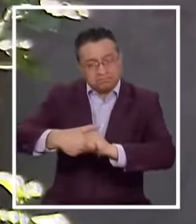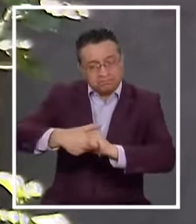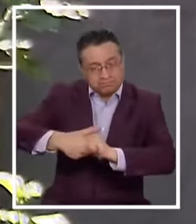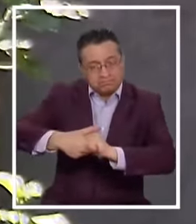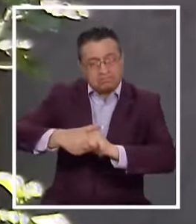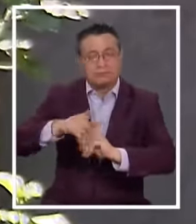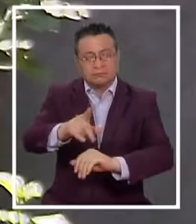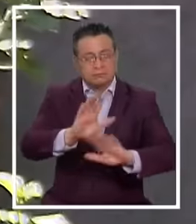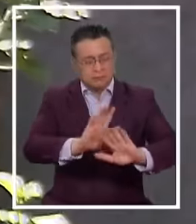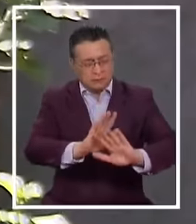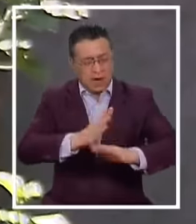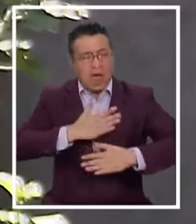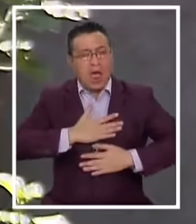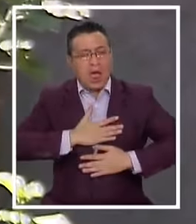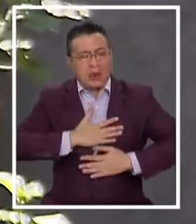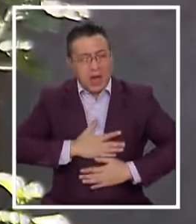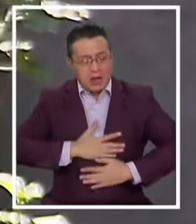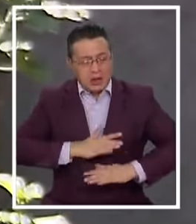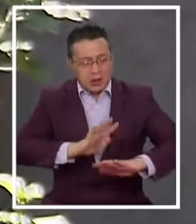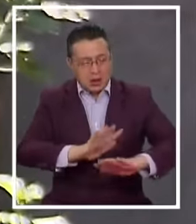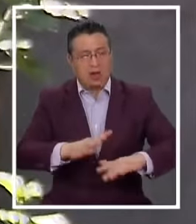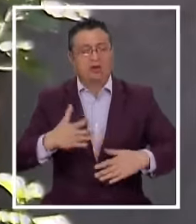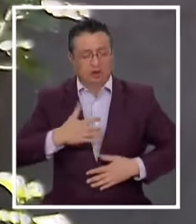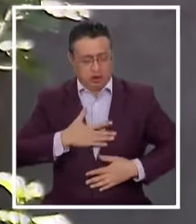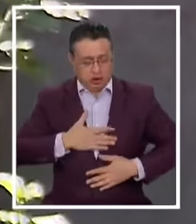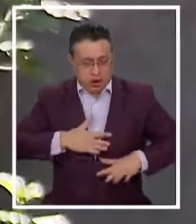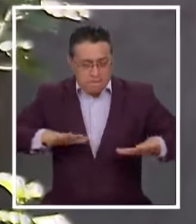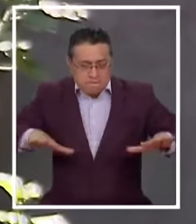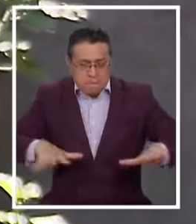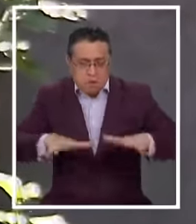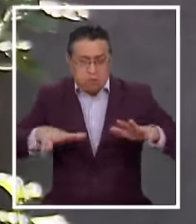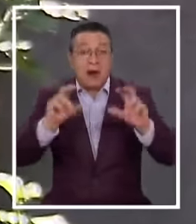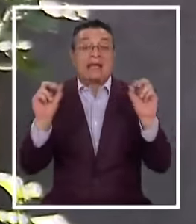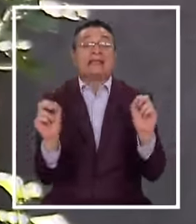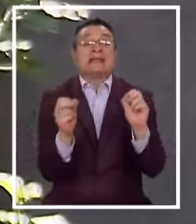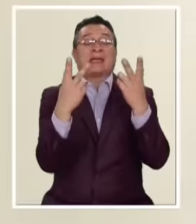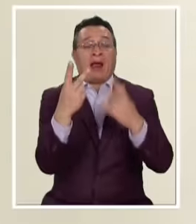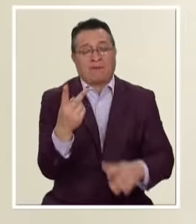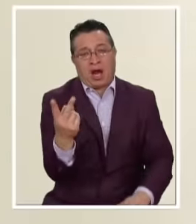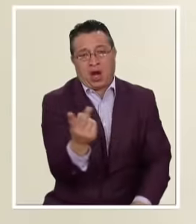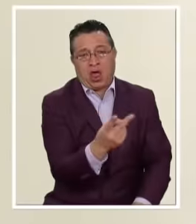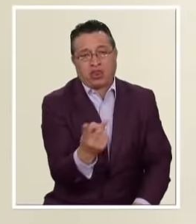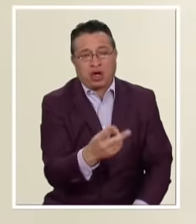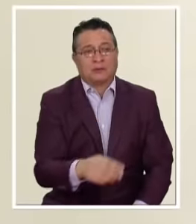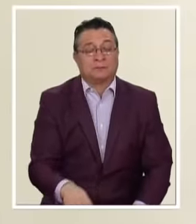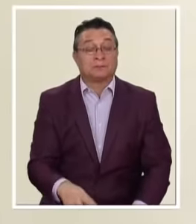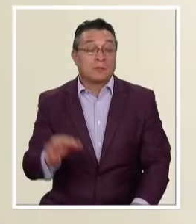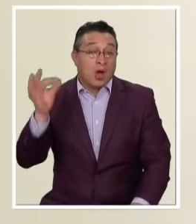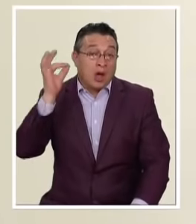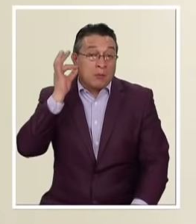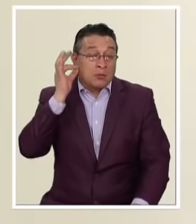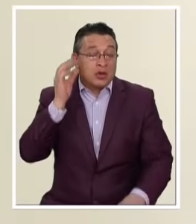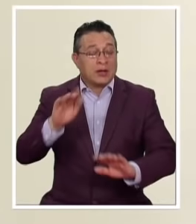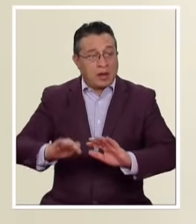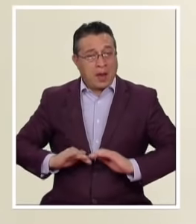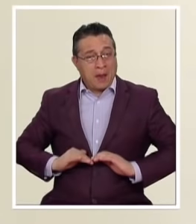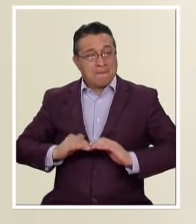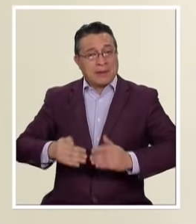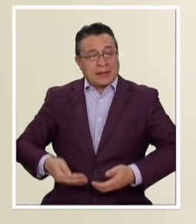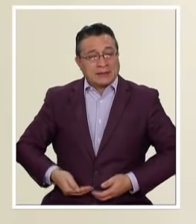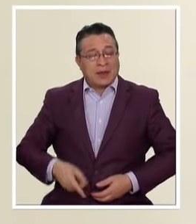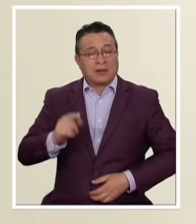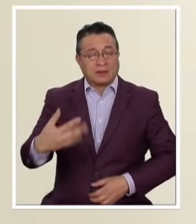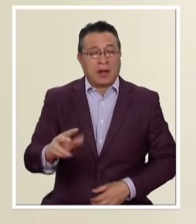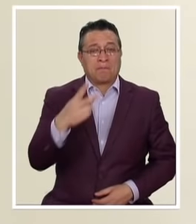Que estuviera tranquila Que él se le iba a jugar Por salvarnos A los dos La mujer embarazada Especialmente Después de las